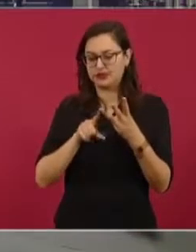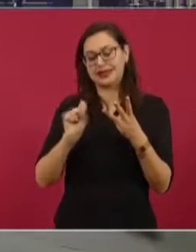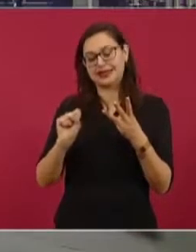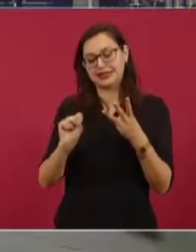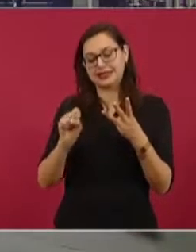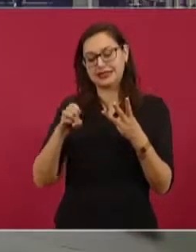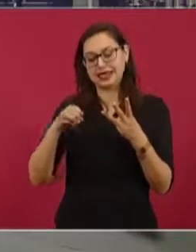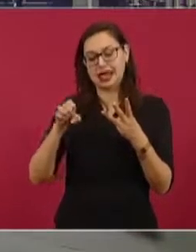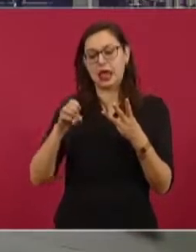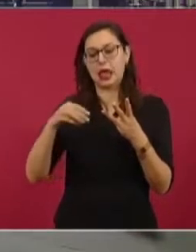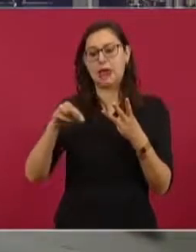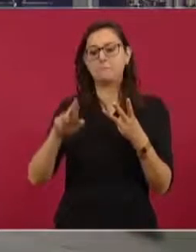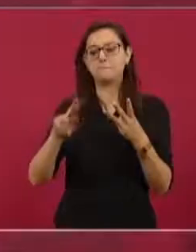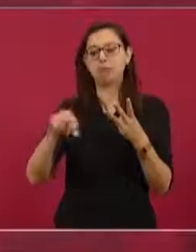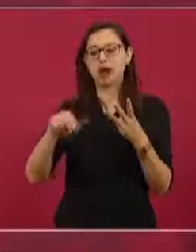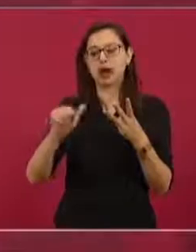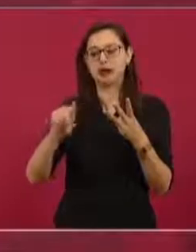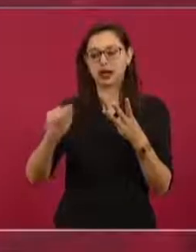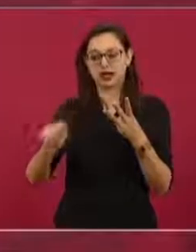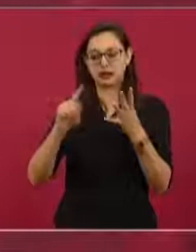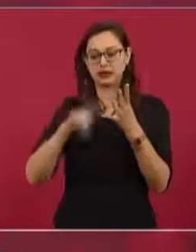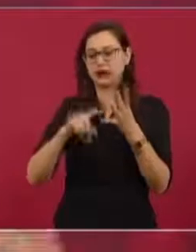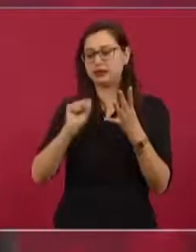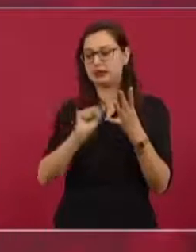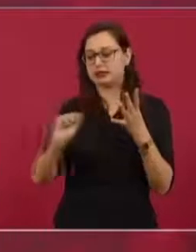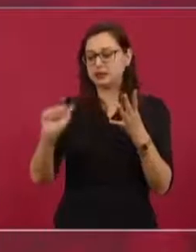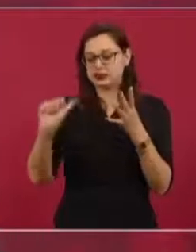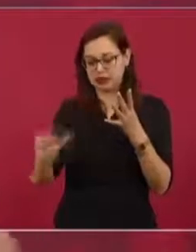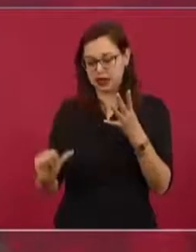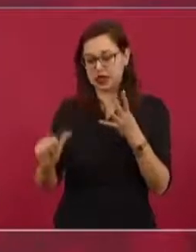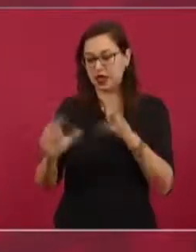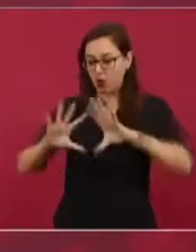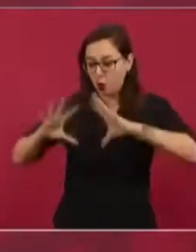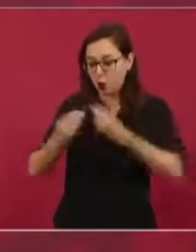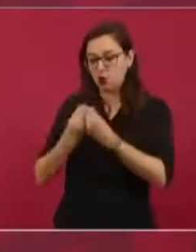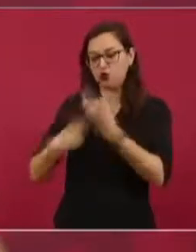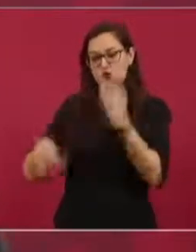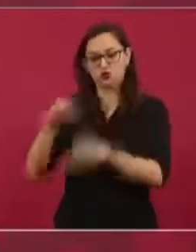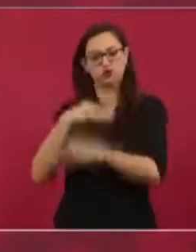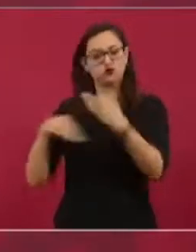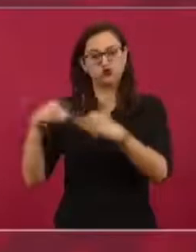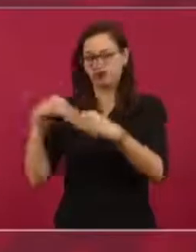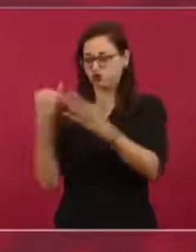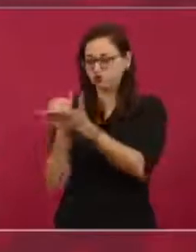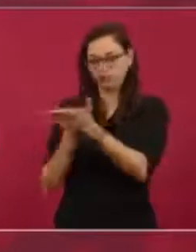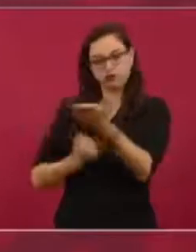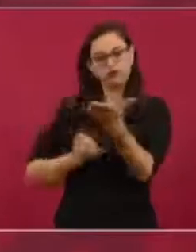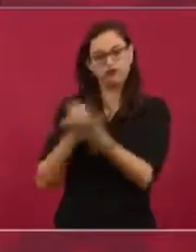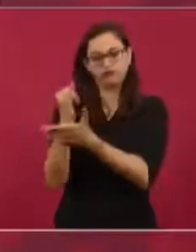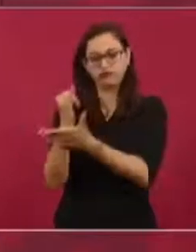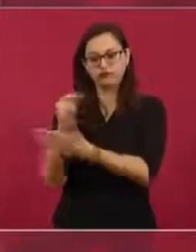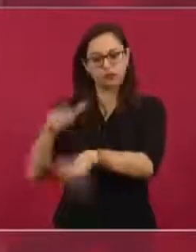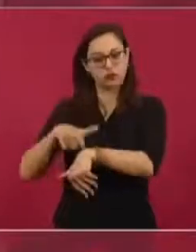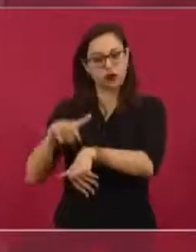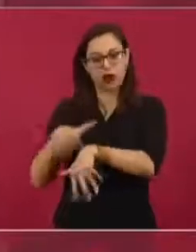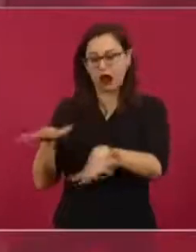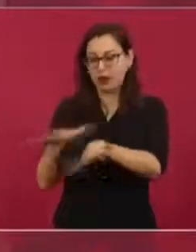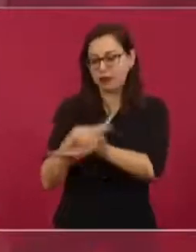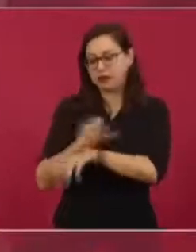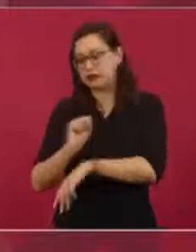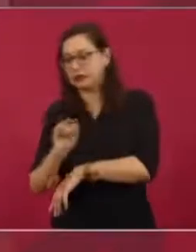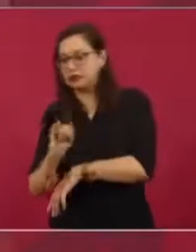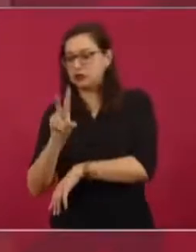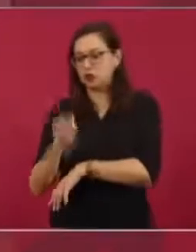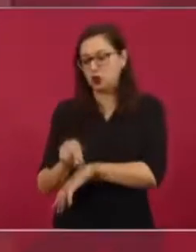Medio Ambiente, la Secretaría de Salud, y entre todos resolver a partir de datos,